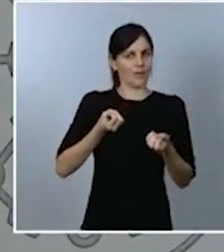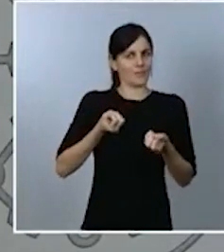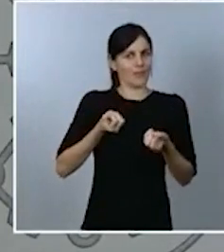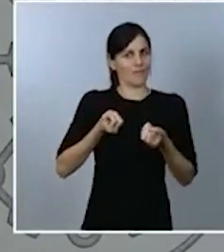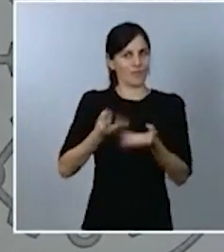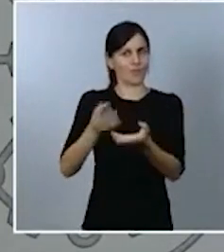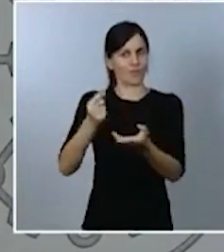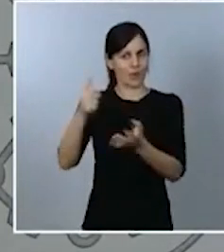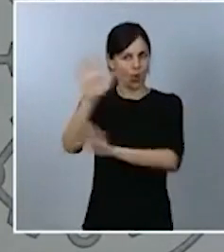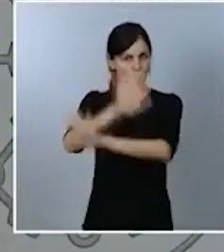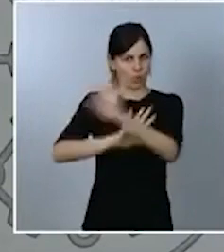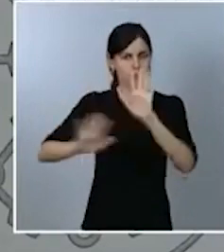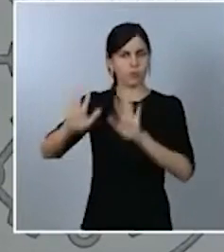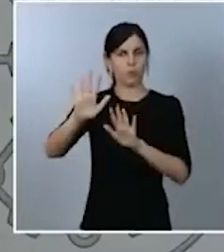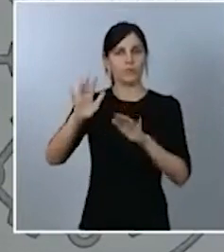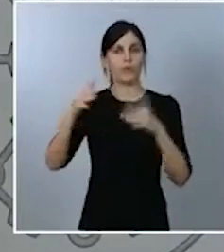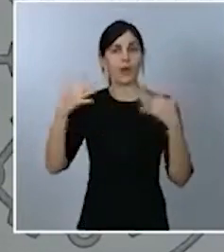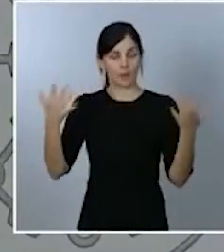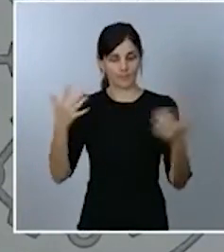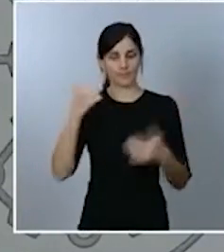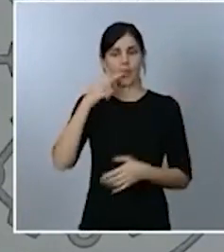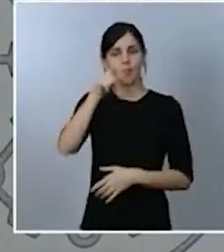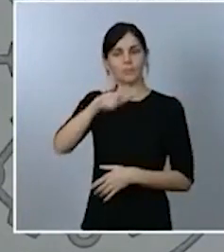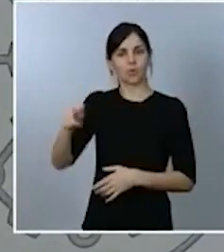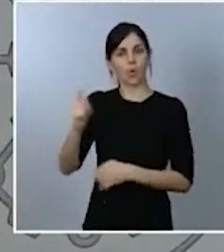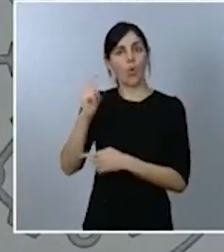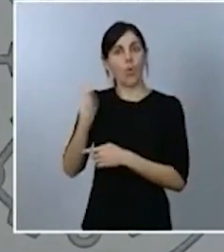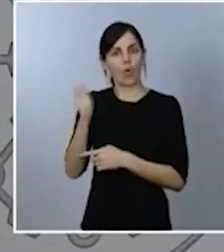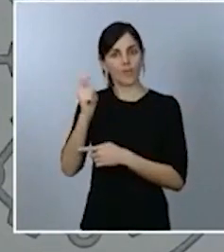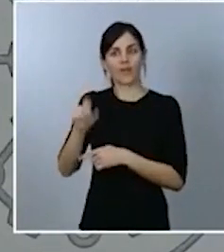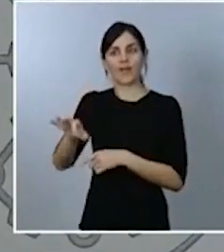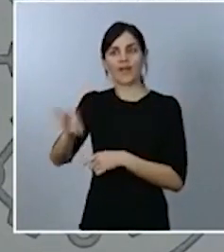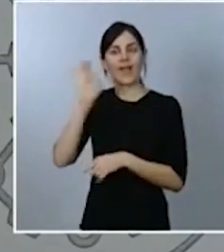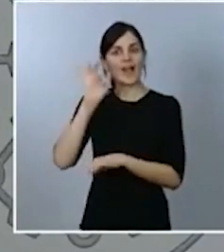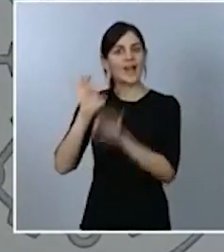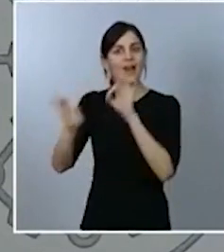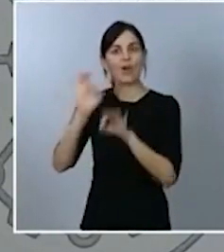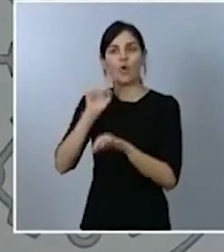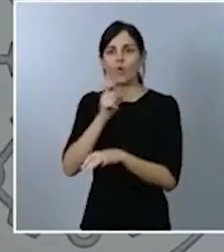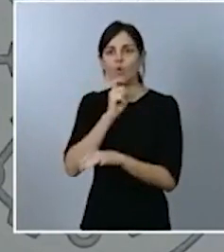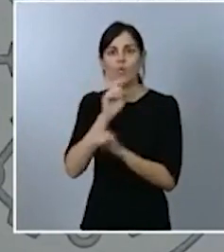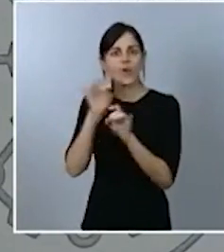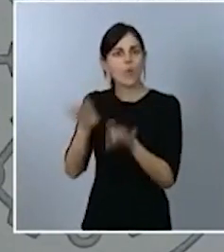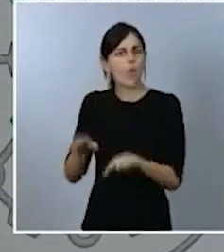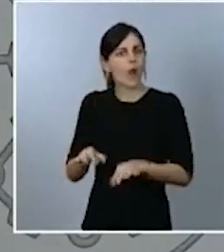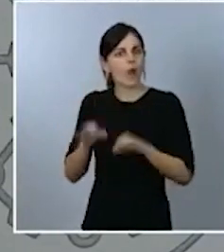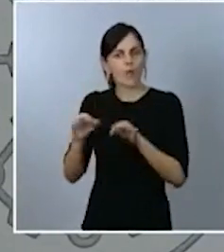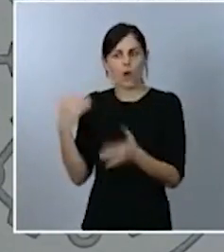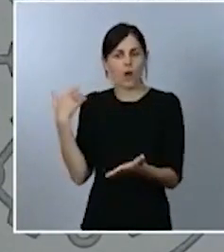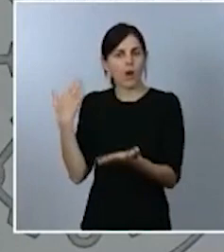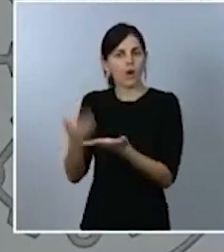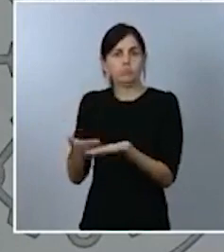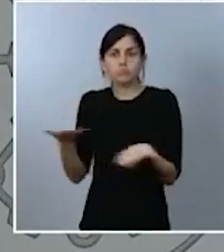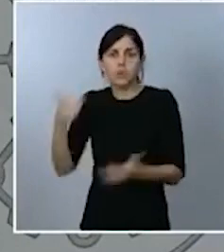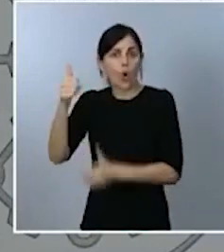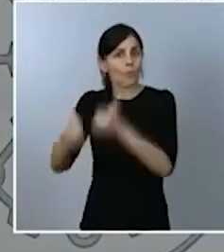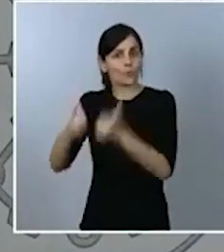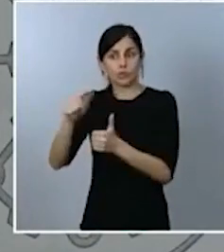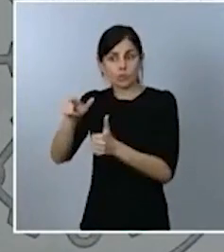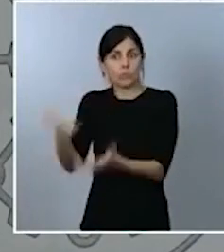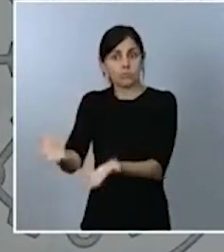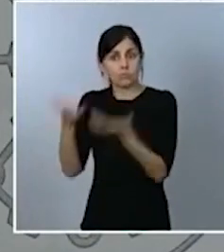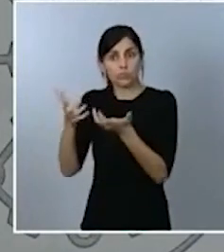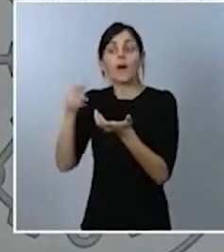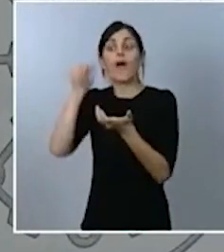los jueces de nuestro país se eligen como siempre por una oposición a la que tienen que aspirar y en la que se seleccionan los mejores